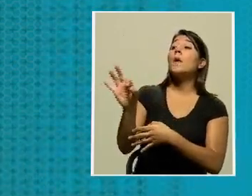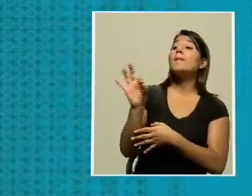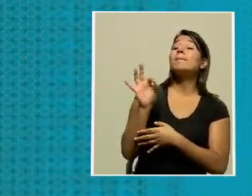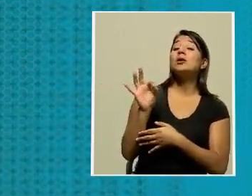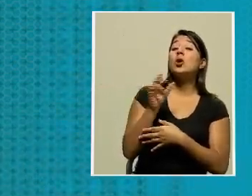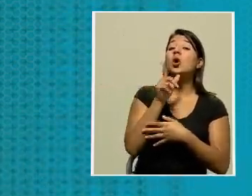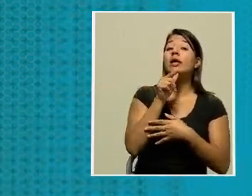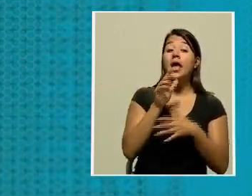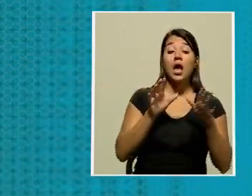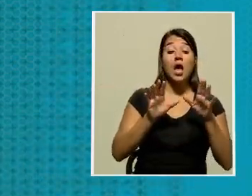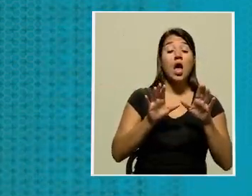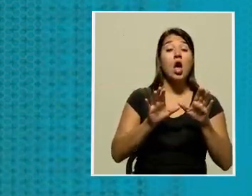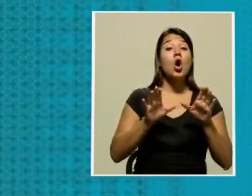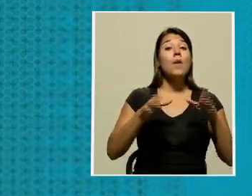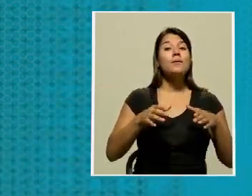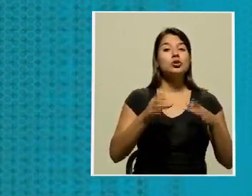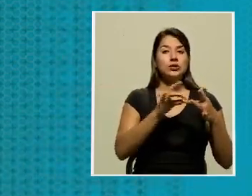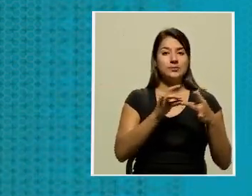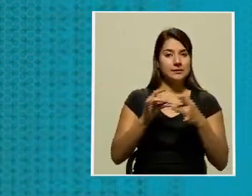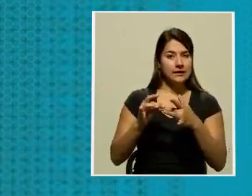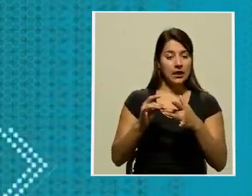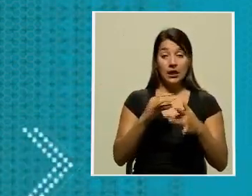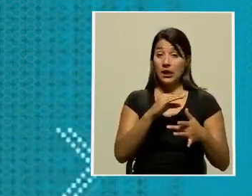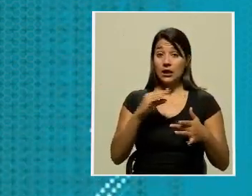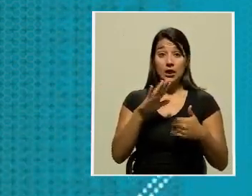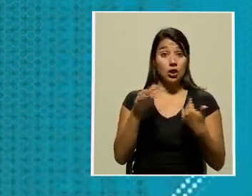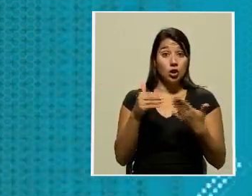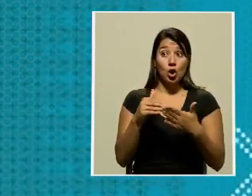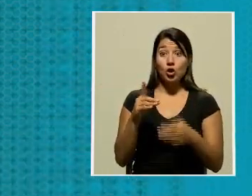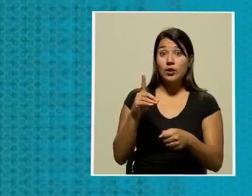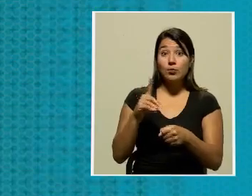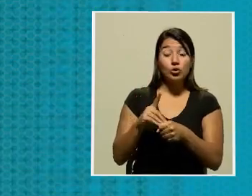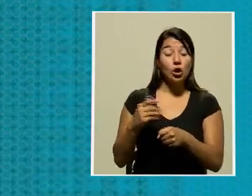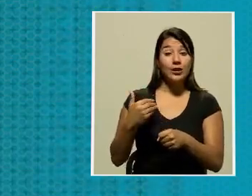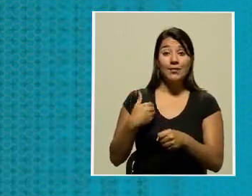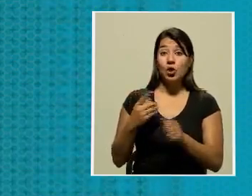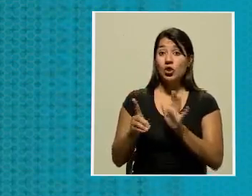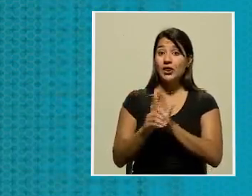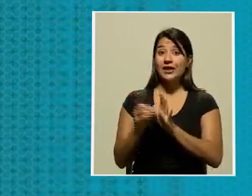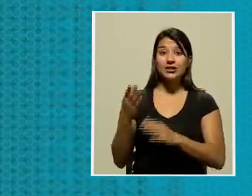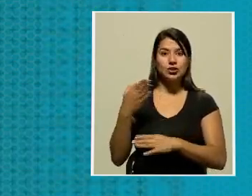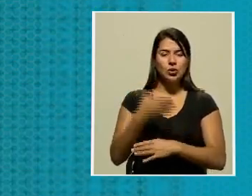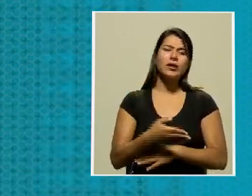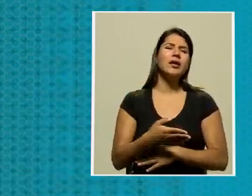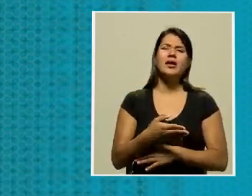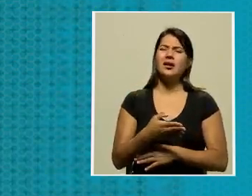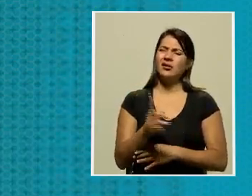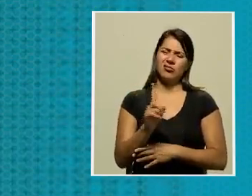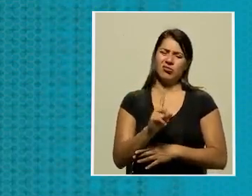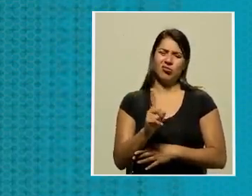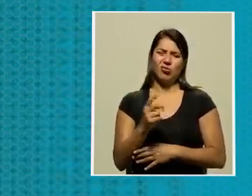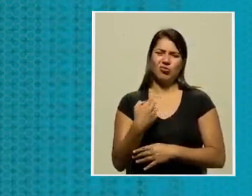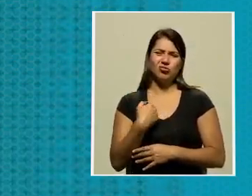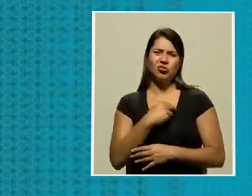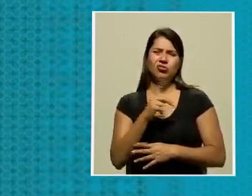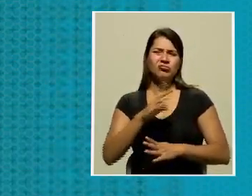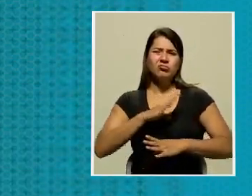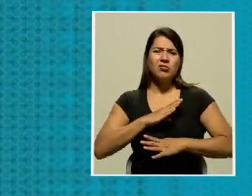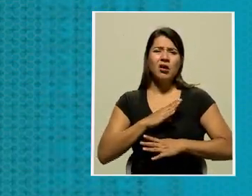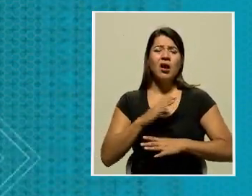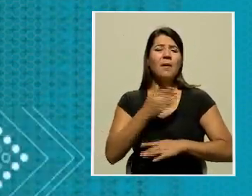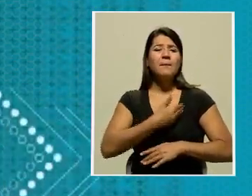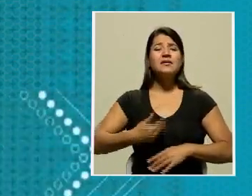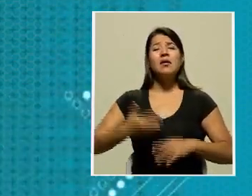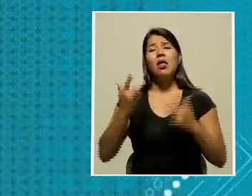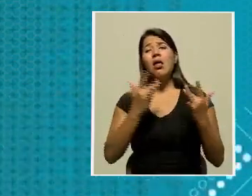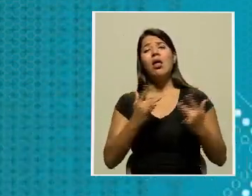cual tenemos derecho a asistir todos los diputados. No es de recibo que él venga a victimizarse y por supuesto que lo vamos a estar